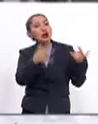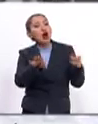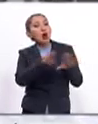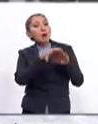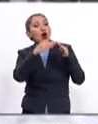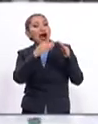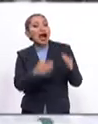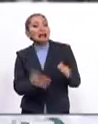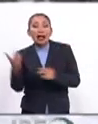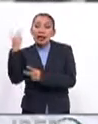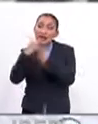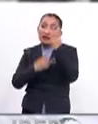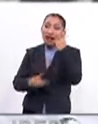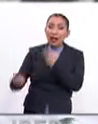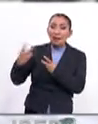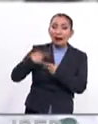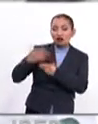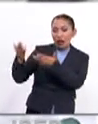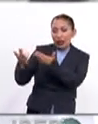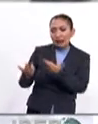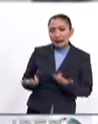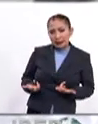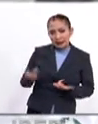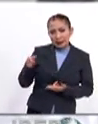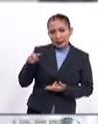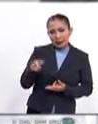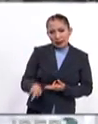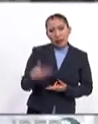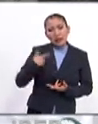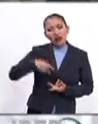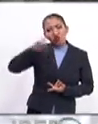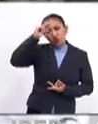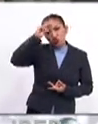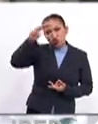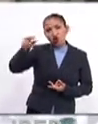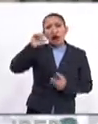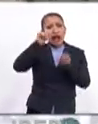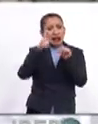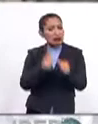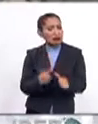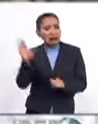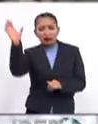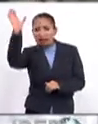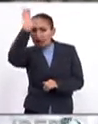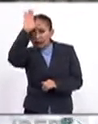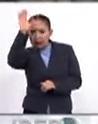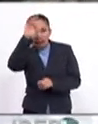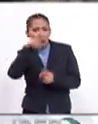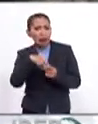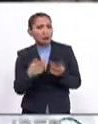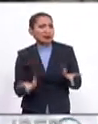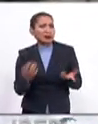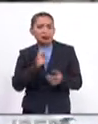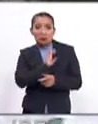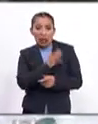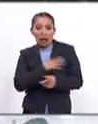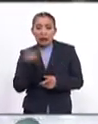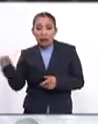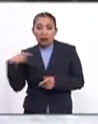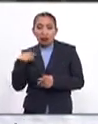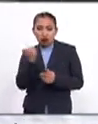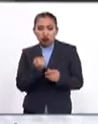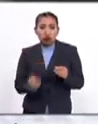una casa receptora de intelectuales, artistas, científicos, españoles